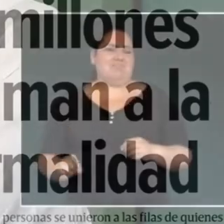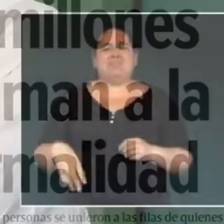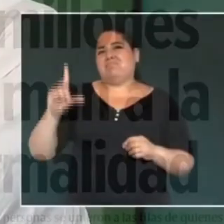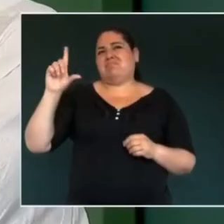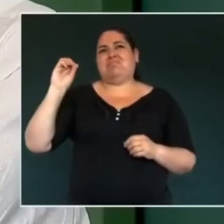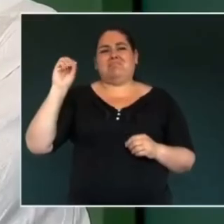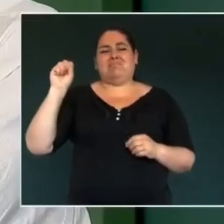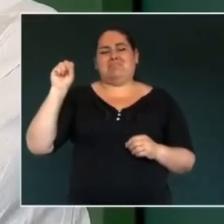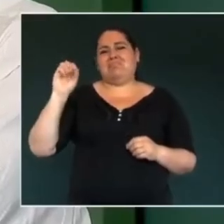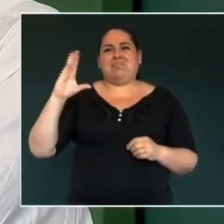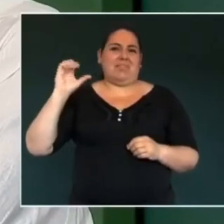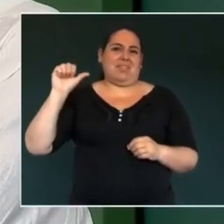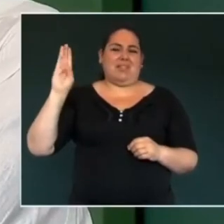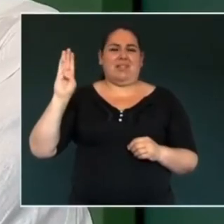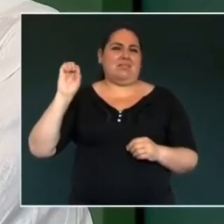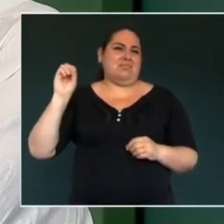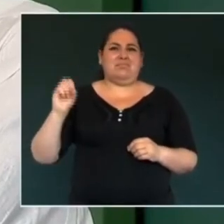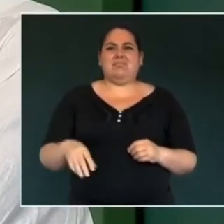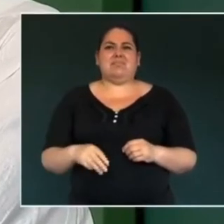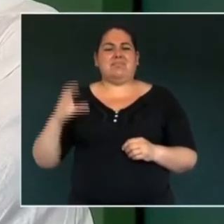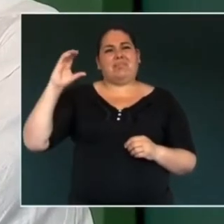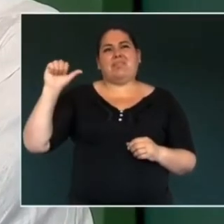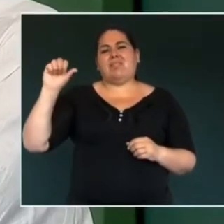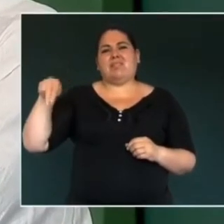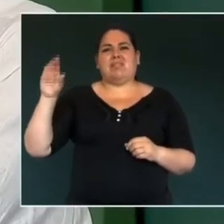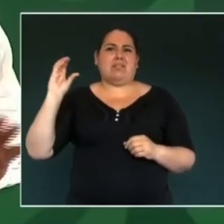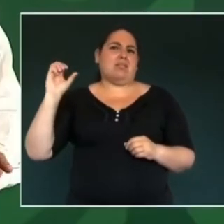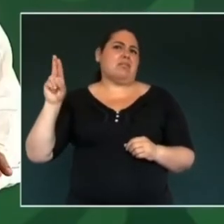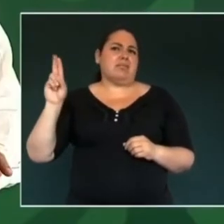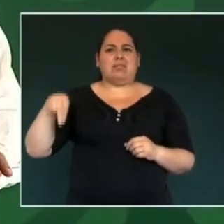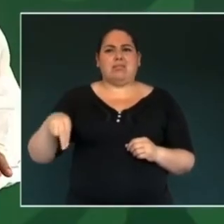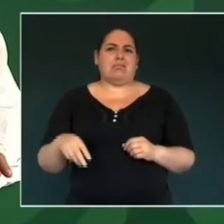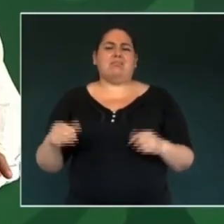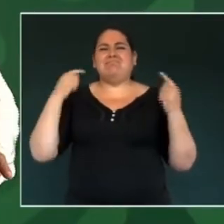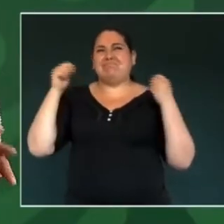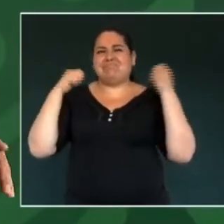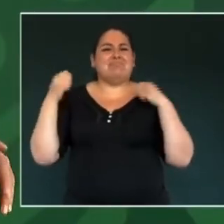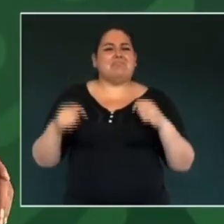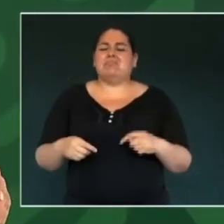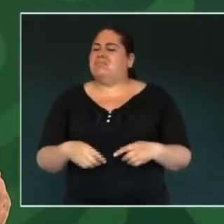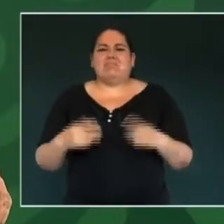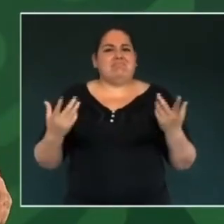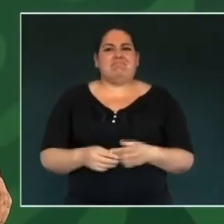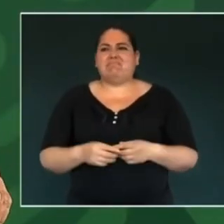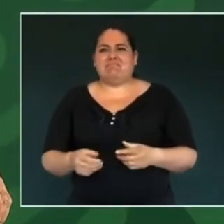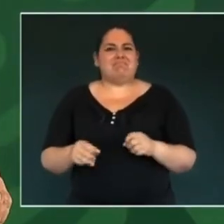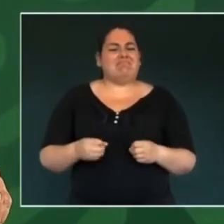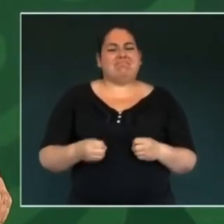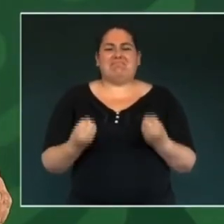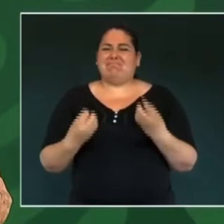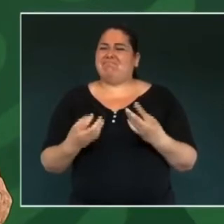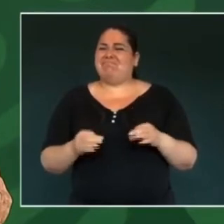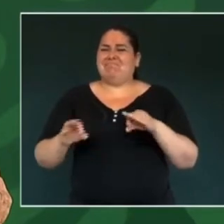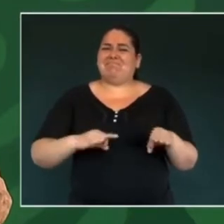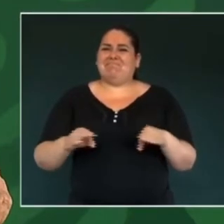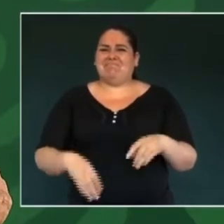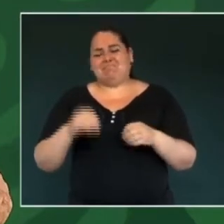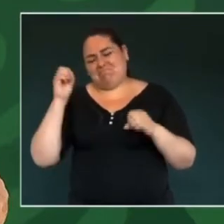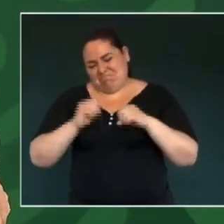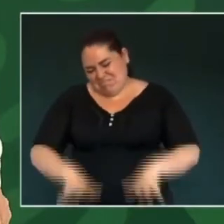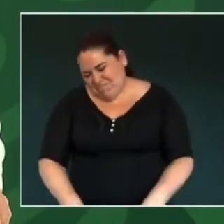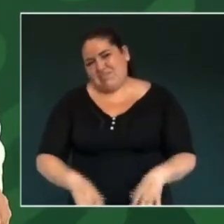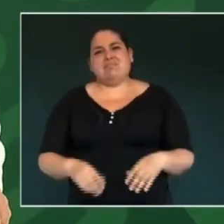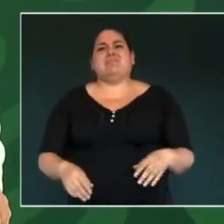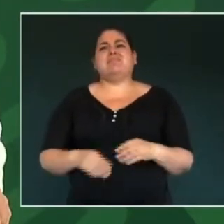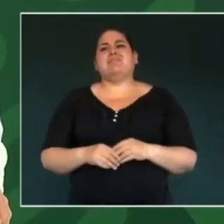uno de los sectores más afectados fue el turismo. Eso también se puede probar. Se despidieron muchos trabajadores del sector